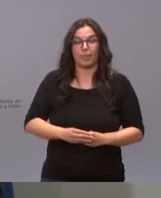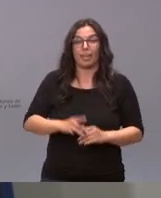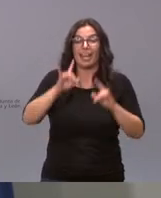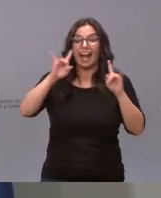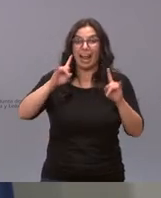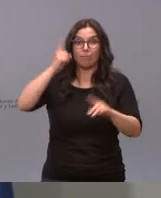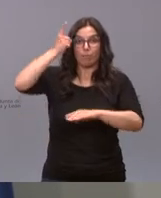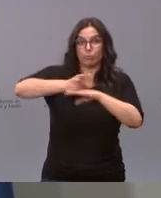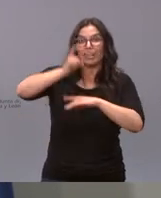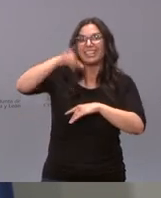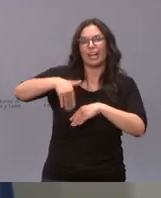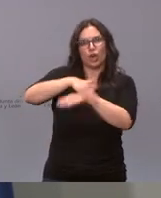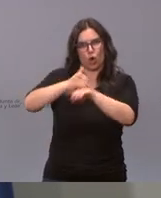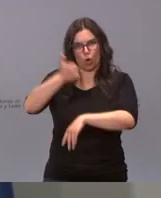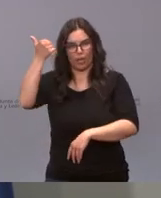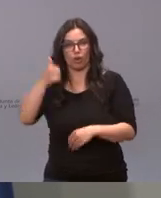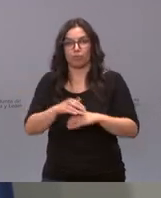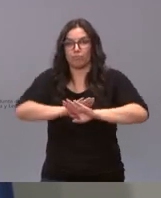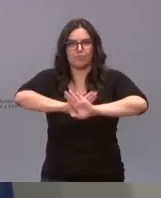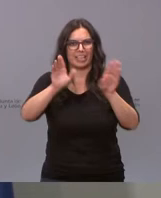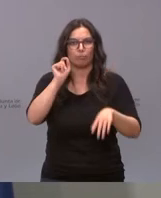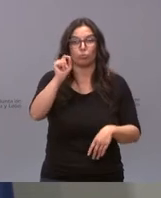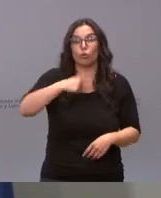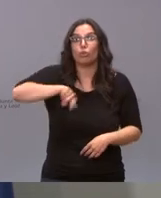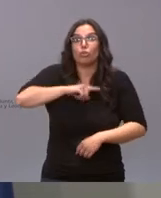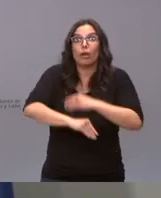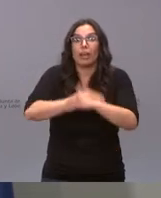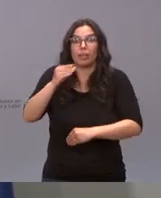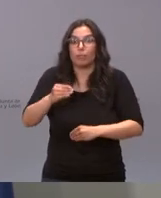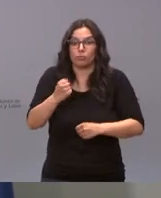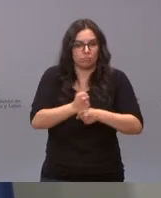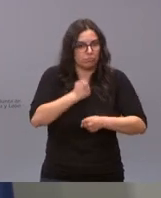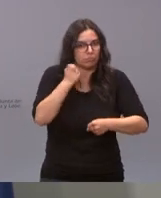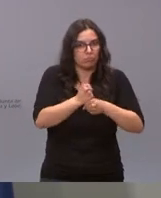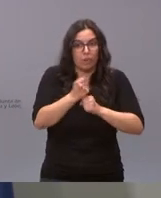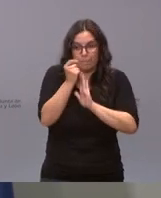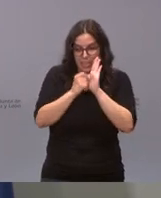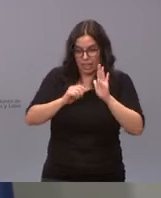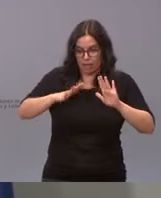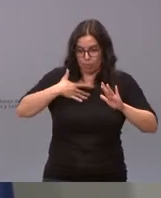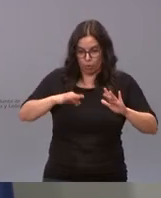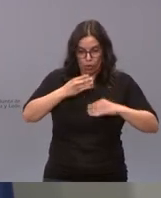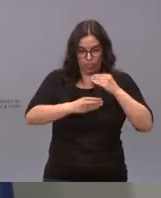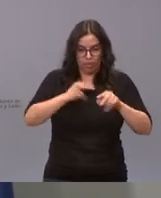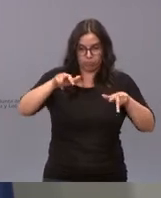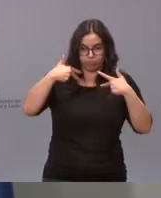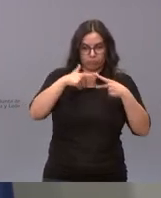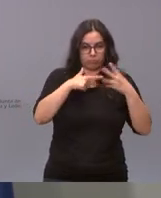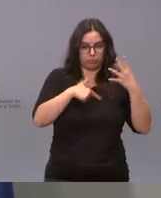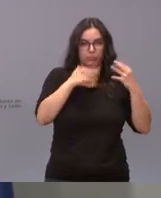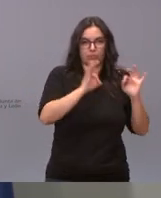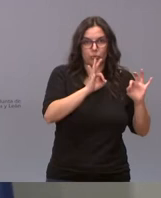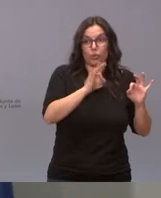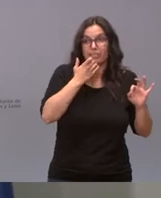el gobierno ¿está? ¿nosotros qué hacemos? trabajar con las medidas que son posibles pero lo que no se nos puede